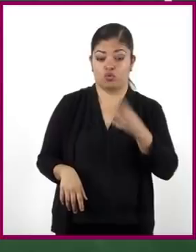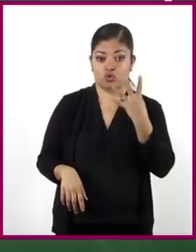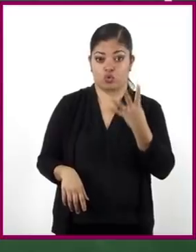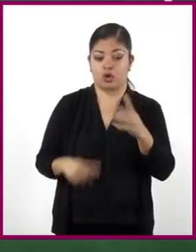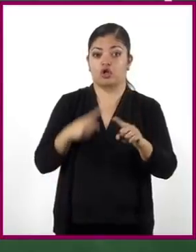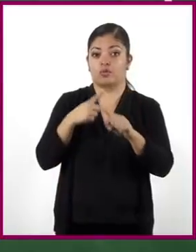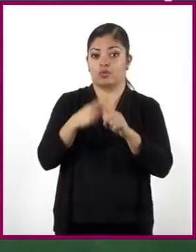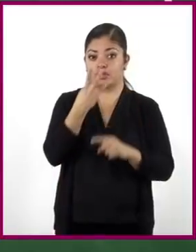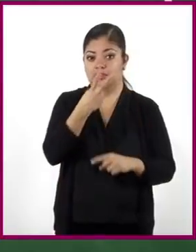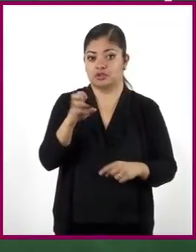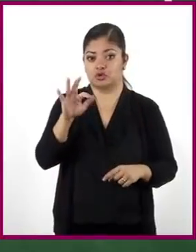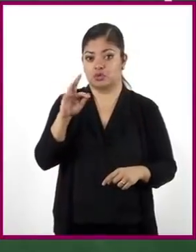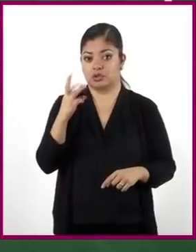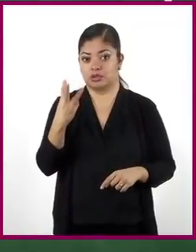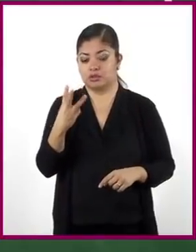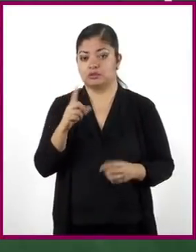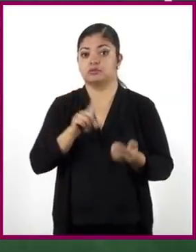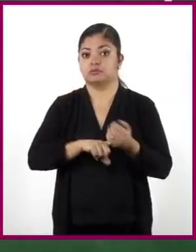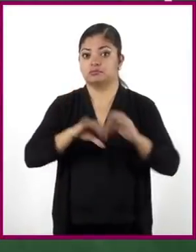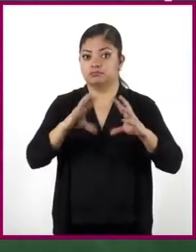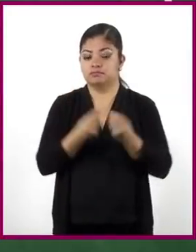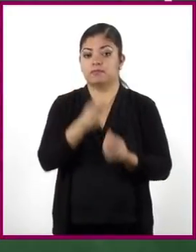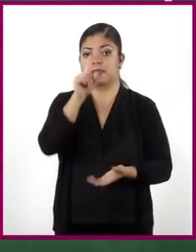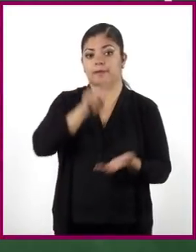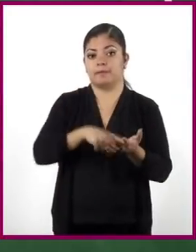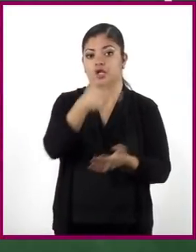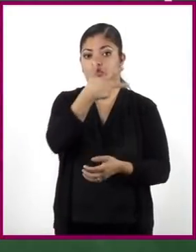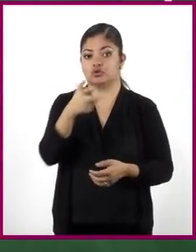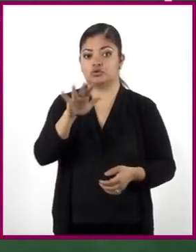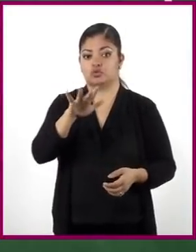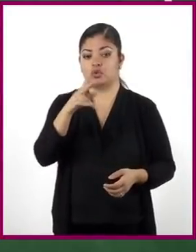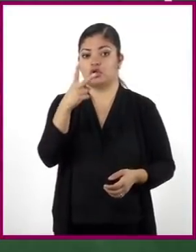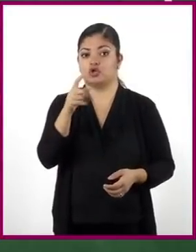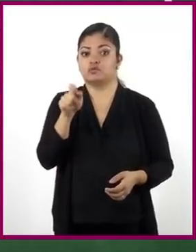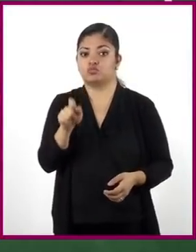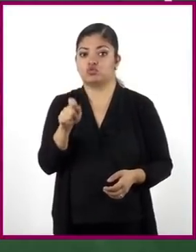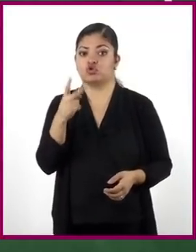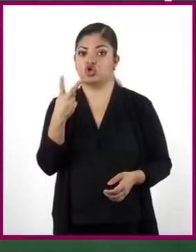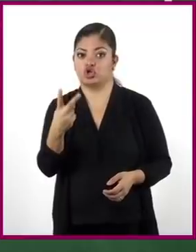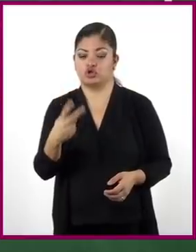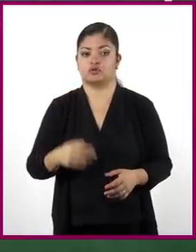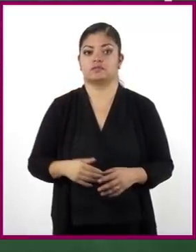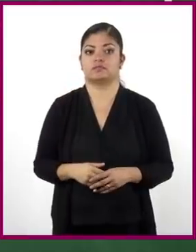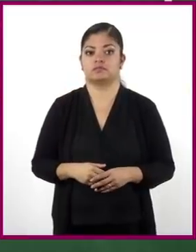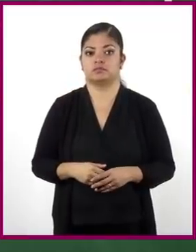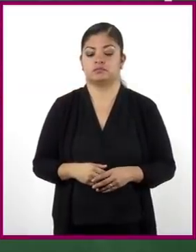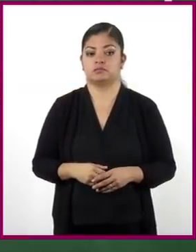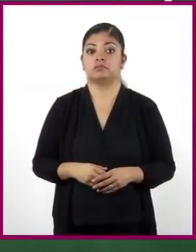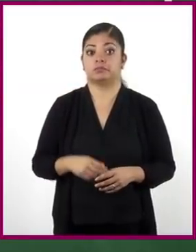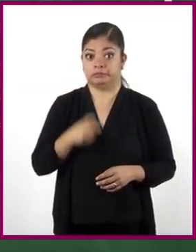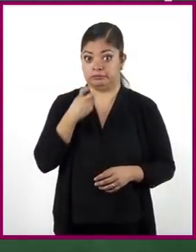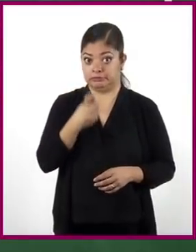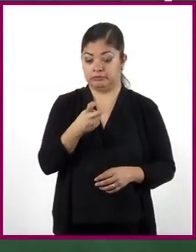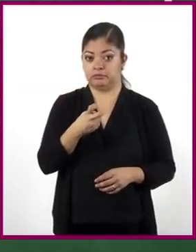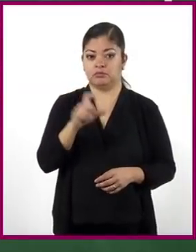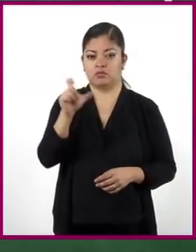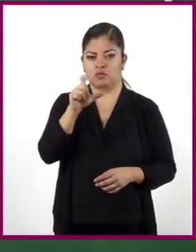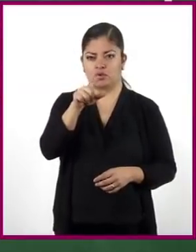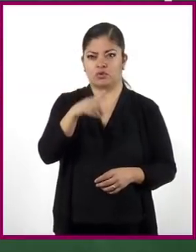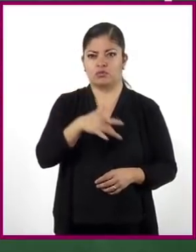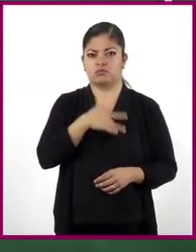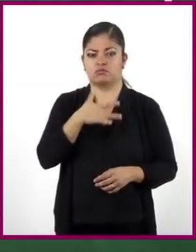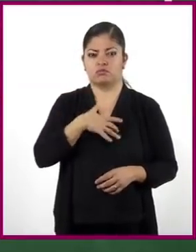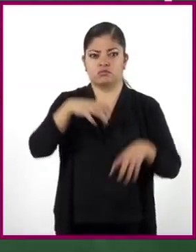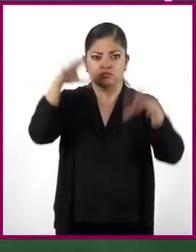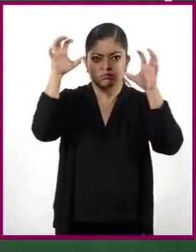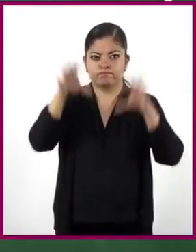343 da 1,852.2. Así, cuando está lloviendo y vemos un